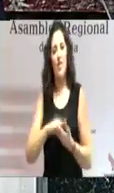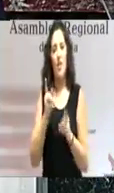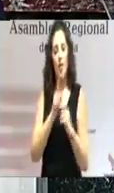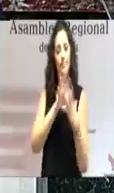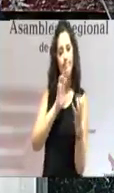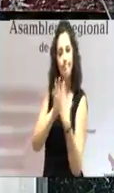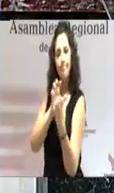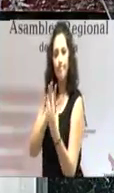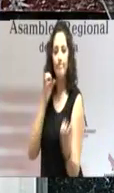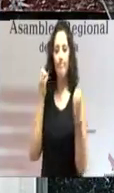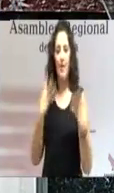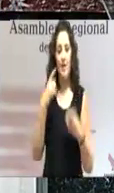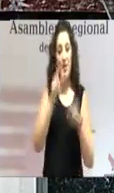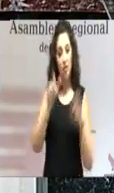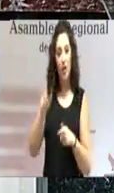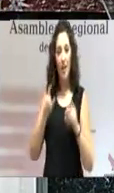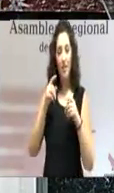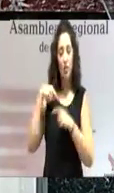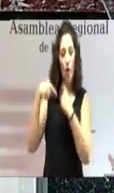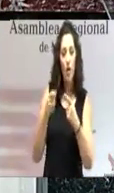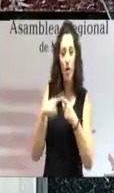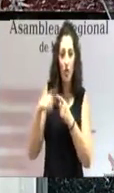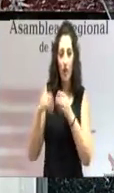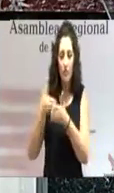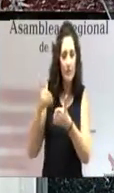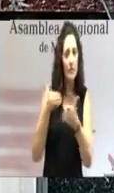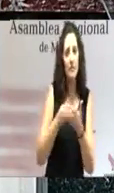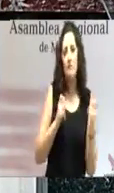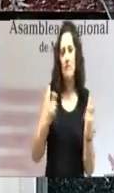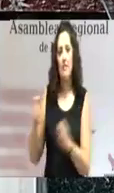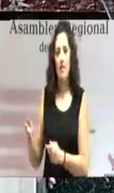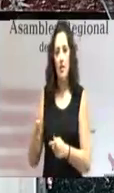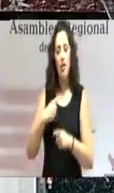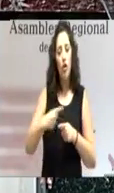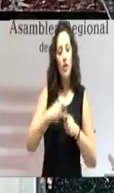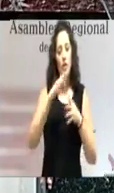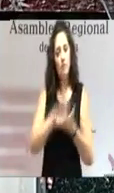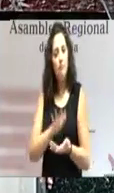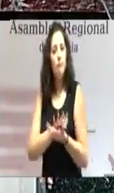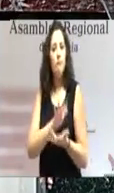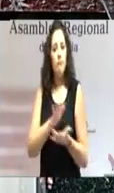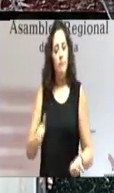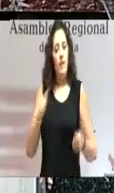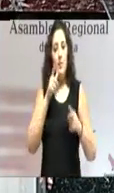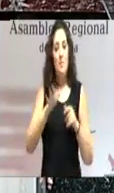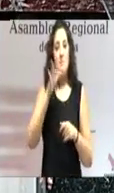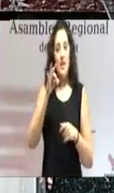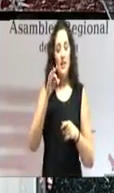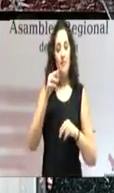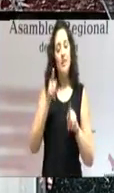del día a día de la gente, que seamos capaces de mantener la concordia y la visión constructiva de nuestro sistema democrático.